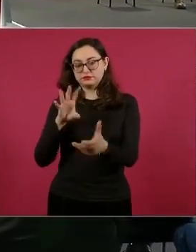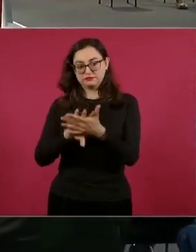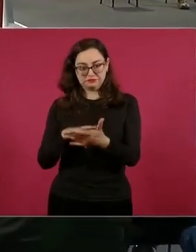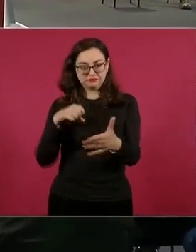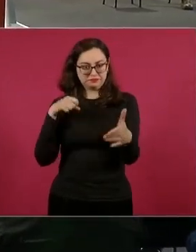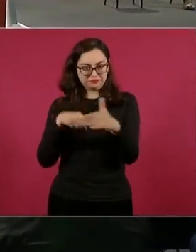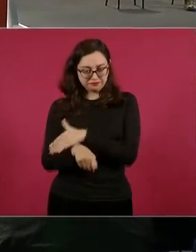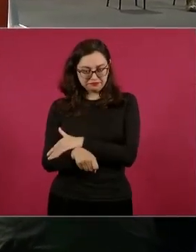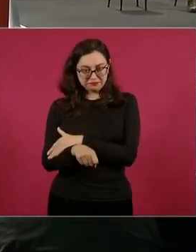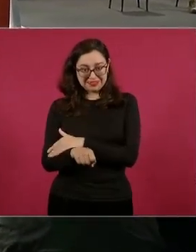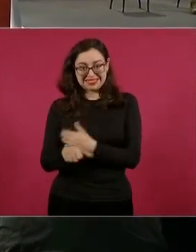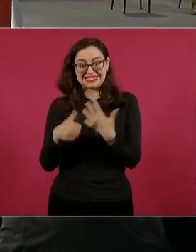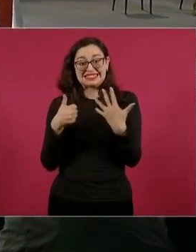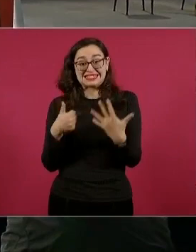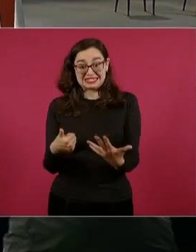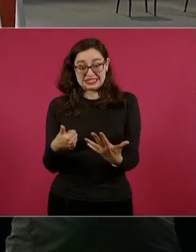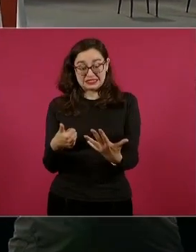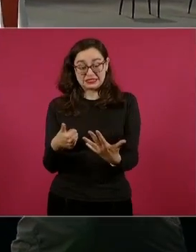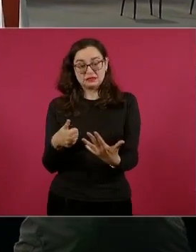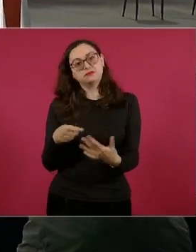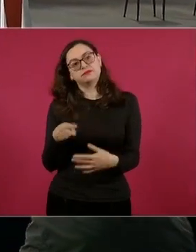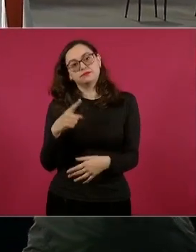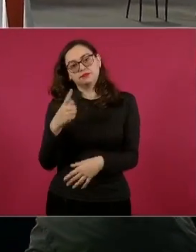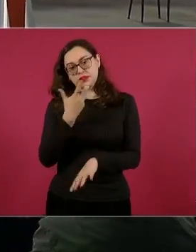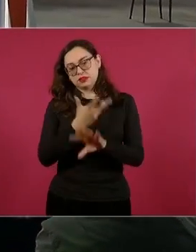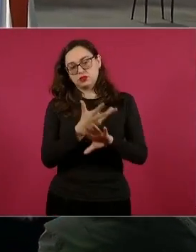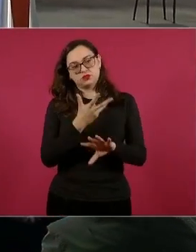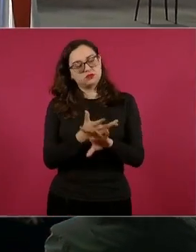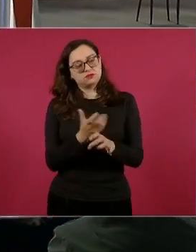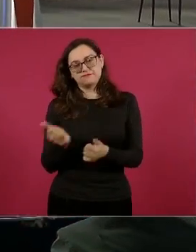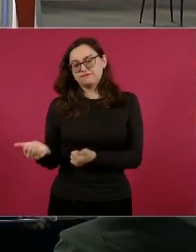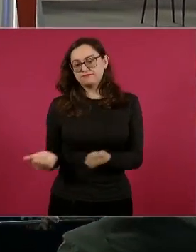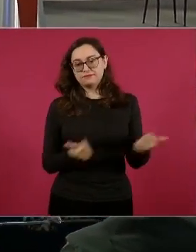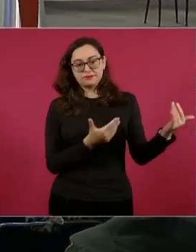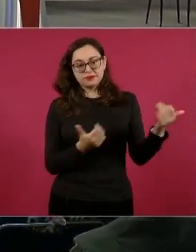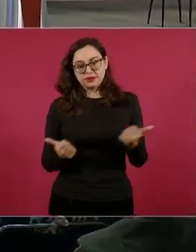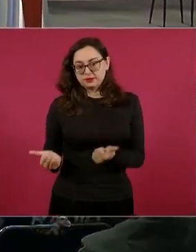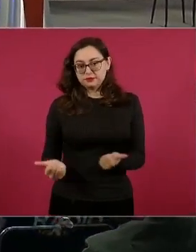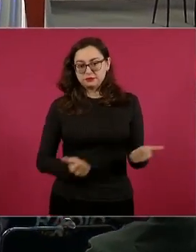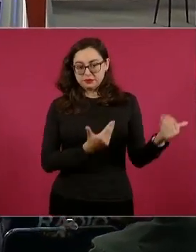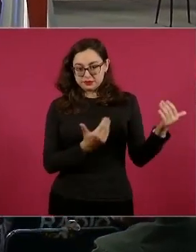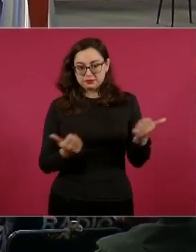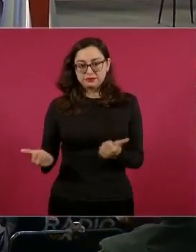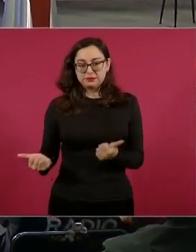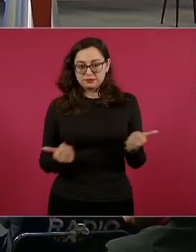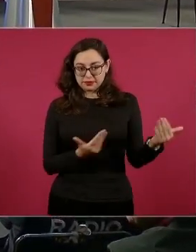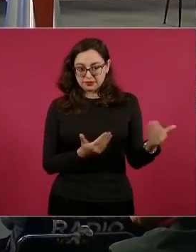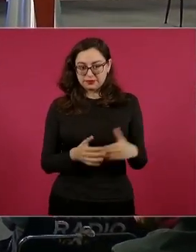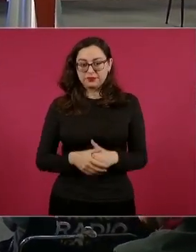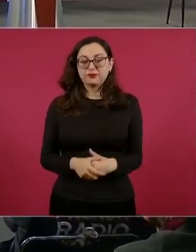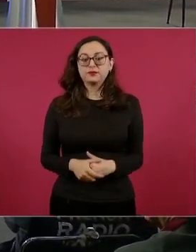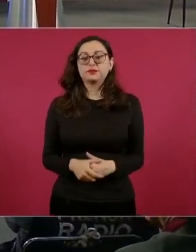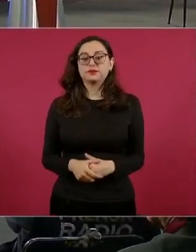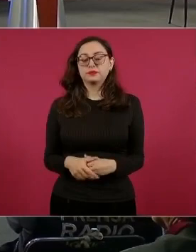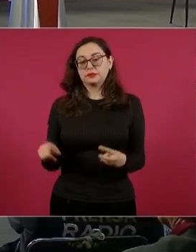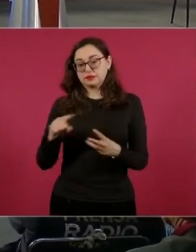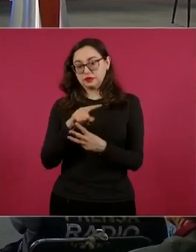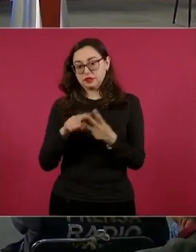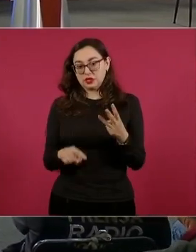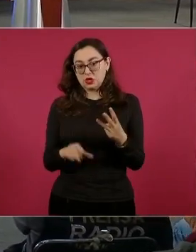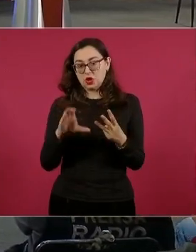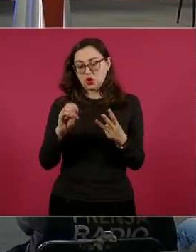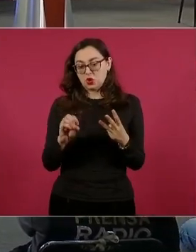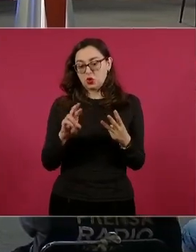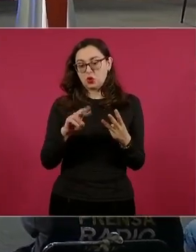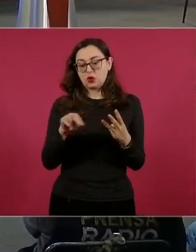jurados, cortes de los Estados Unidos. Estas tres son Conrado, Rodrigo